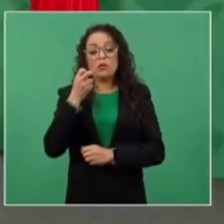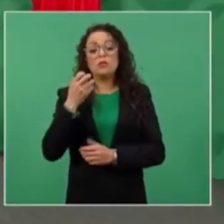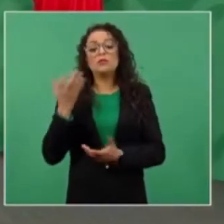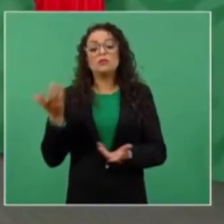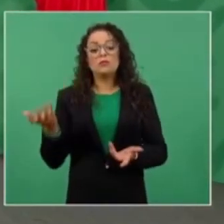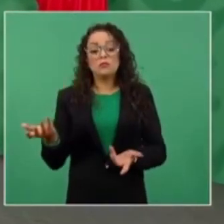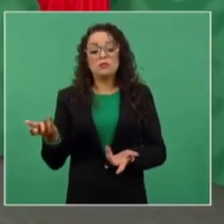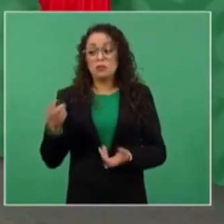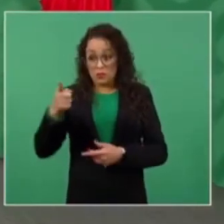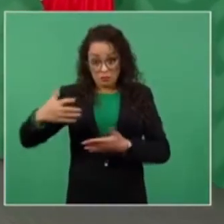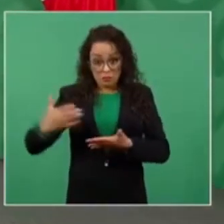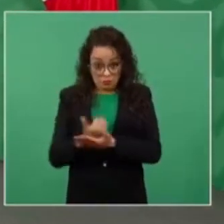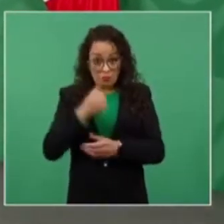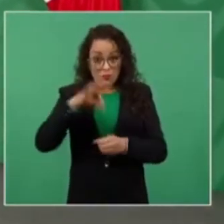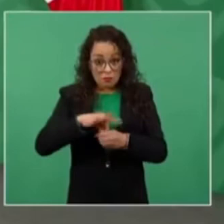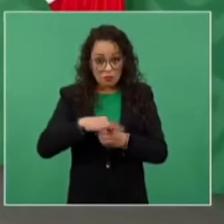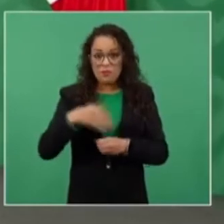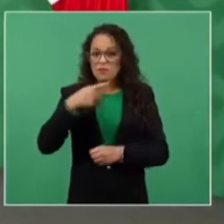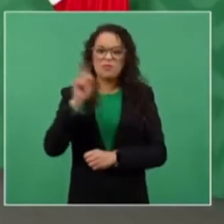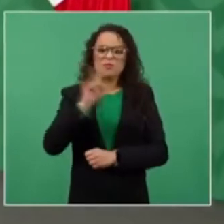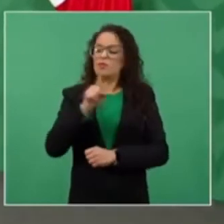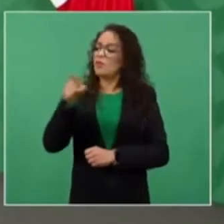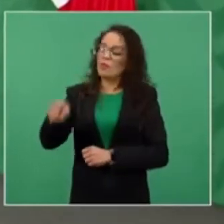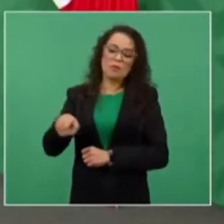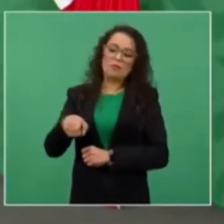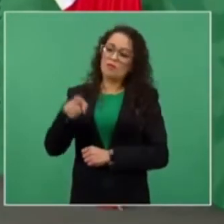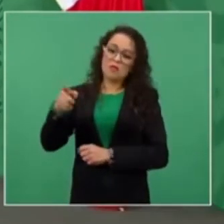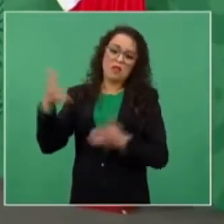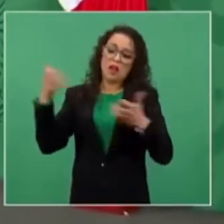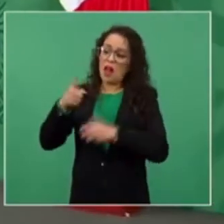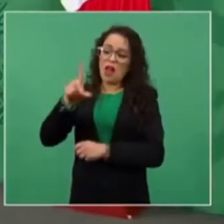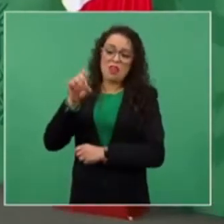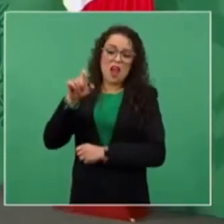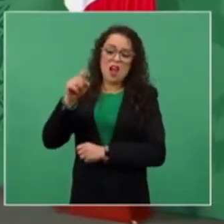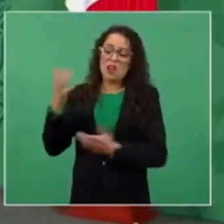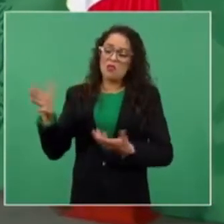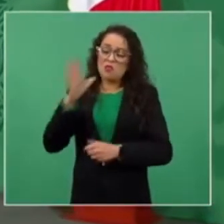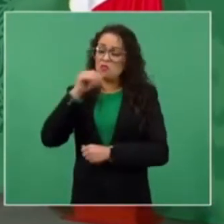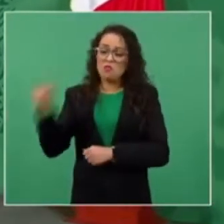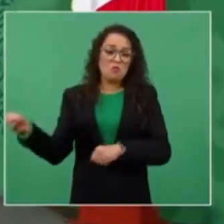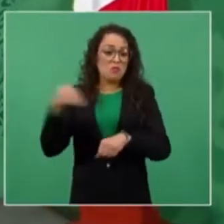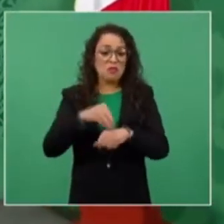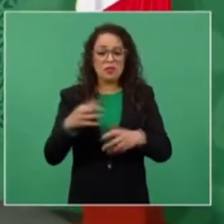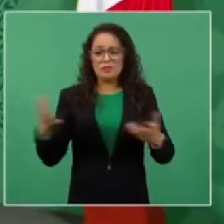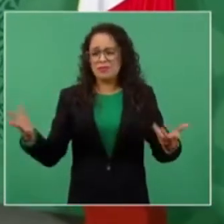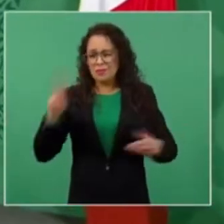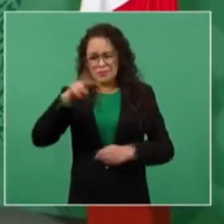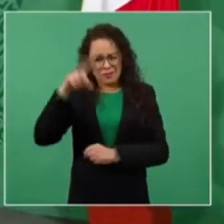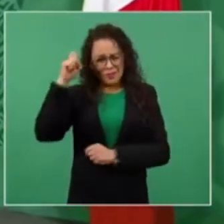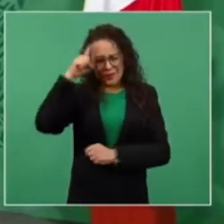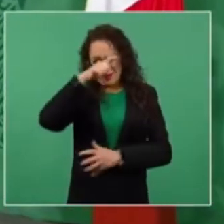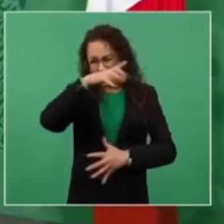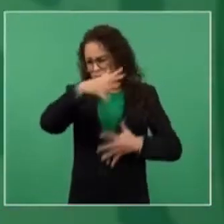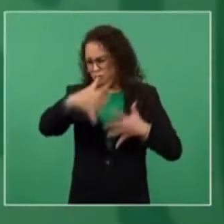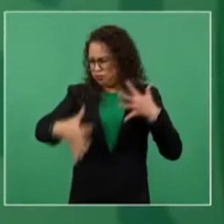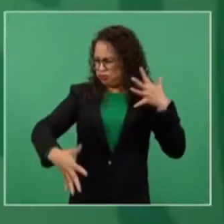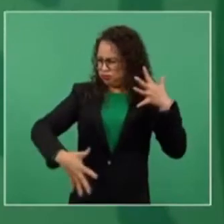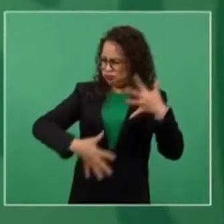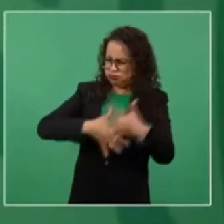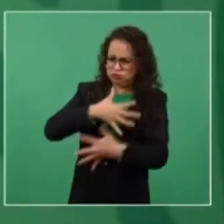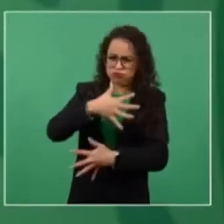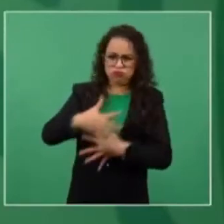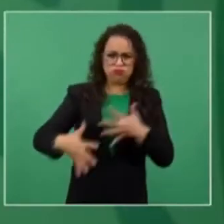acusaron o sea es un asunto complicado pero imagínense